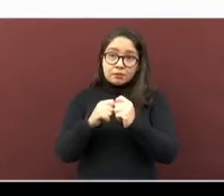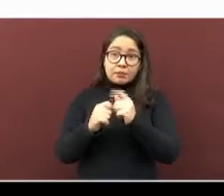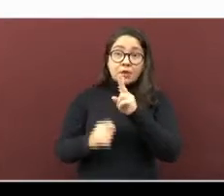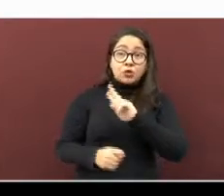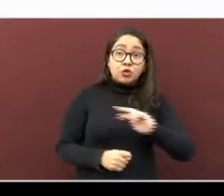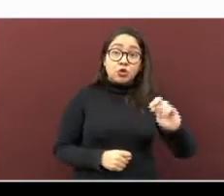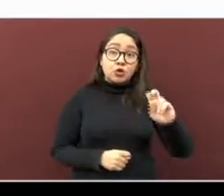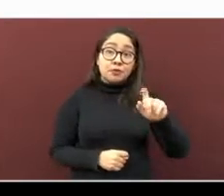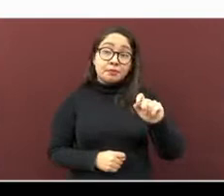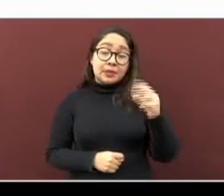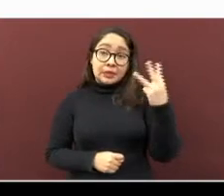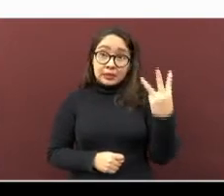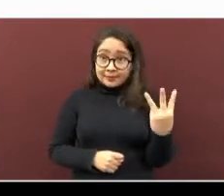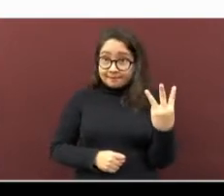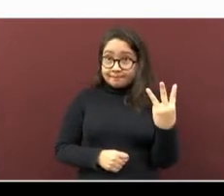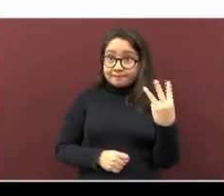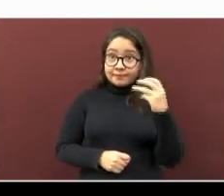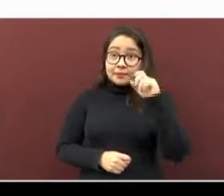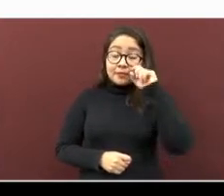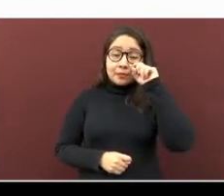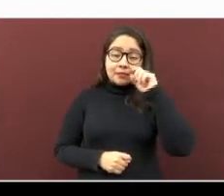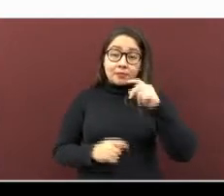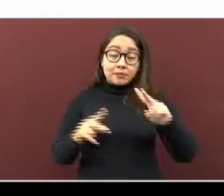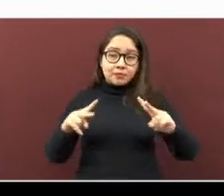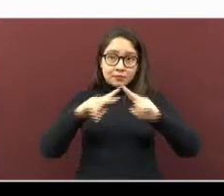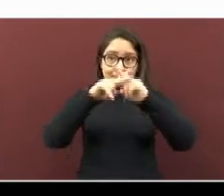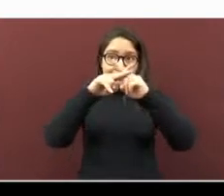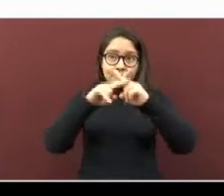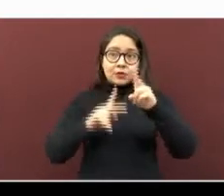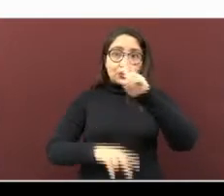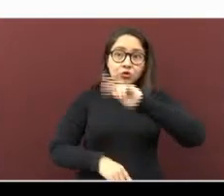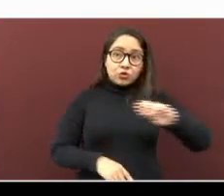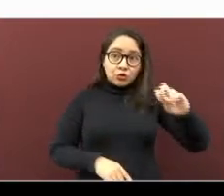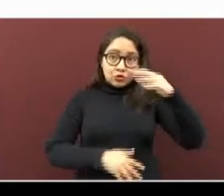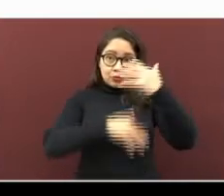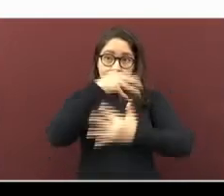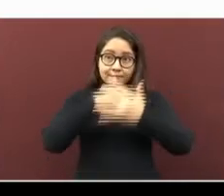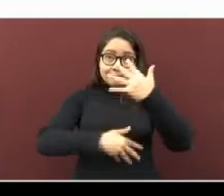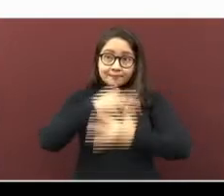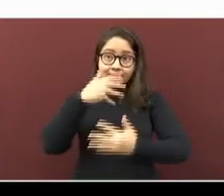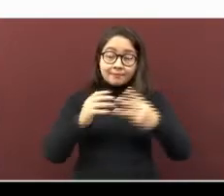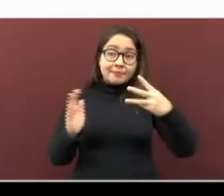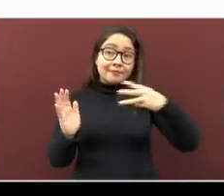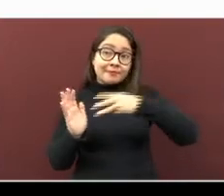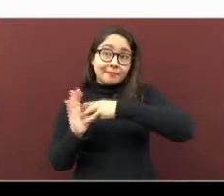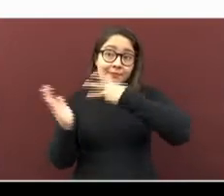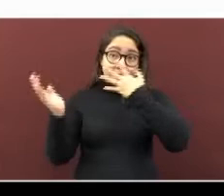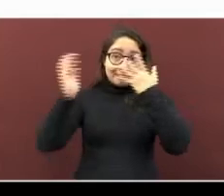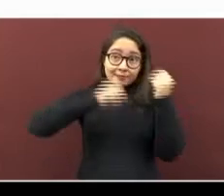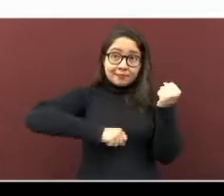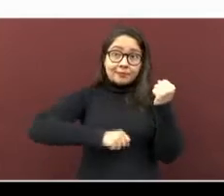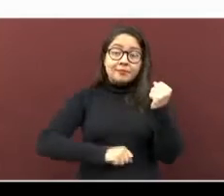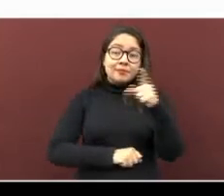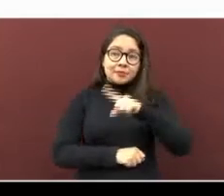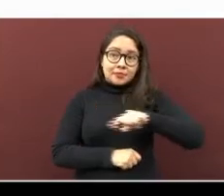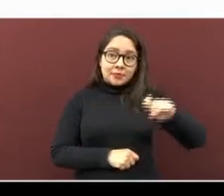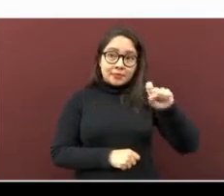223. Poza Rica, 215. Martínez de la Torre, con